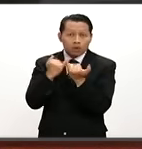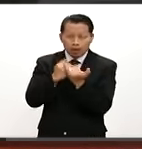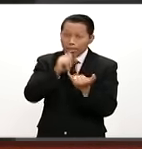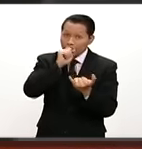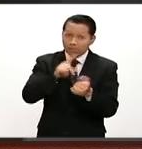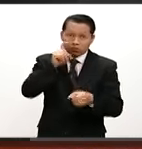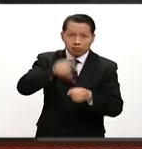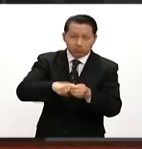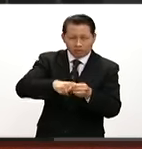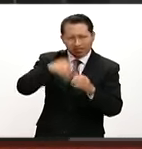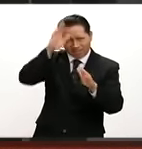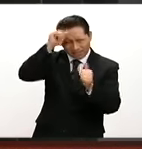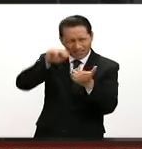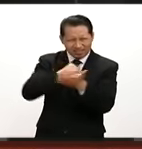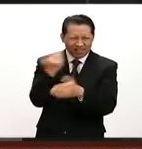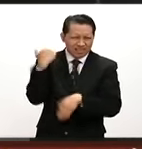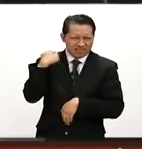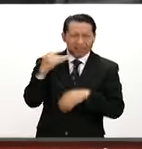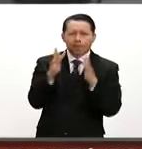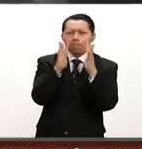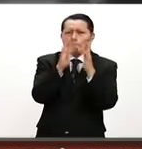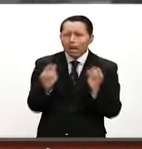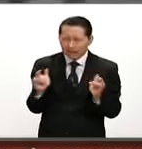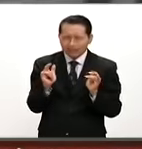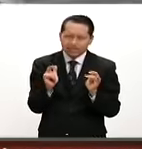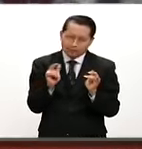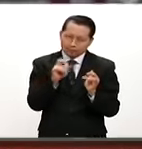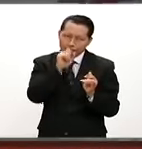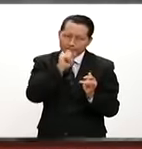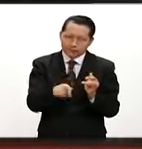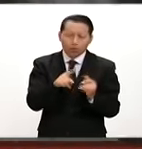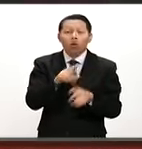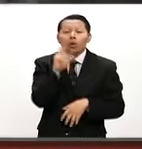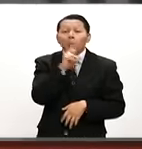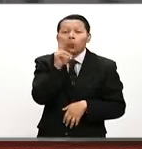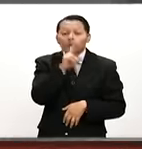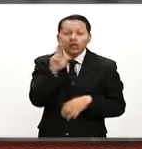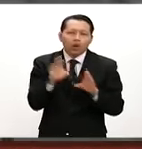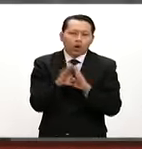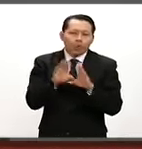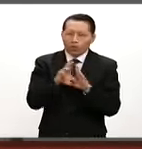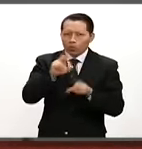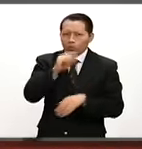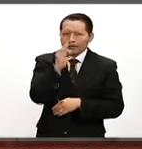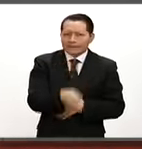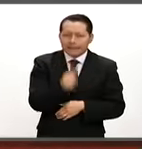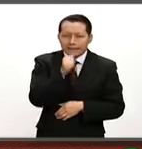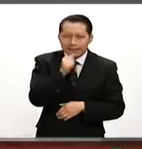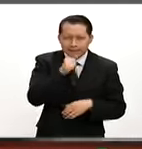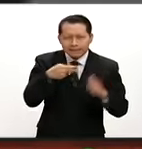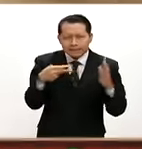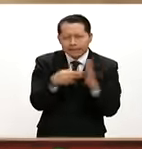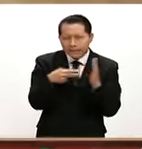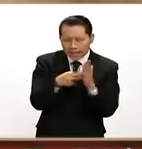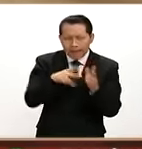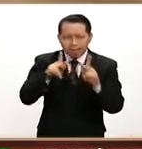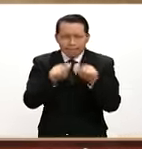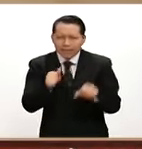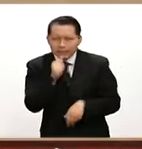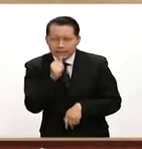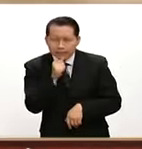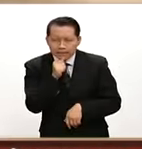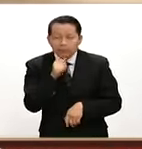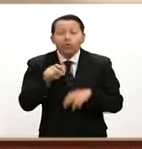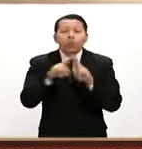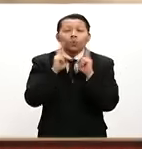climático alcanzado en París a finales del año pasado. Rusia dio marcha atrás en los acuerdos para alcanzar la paz en Siria, mientras que la